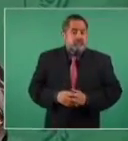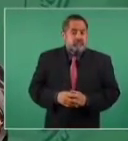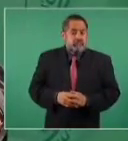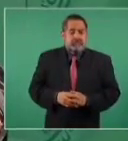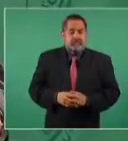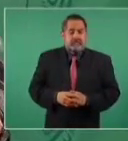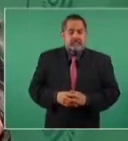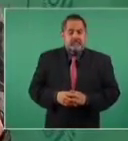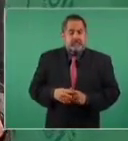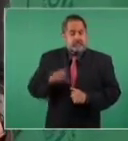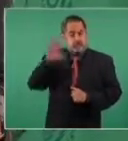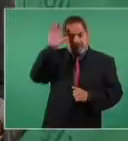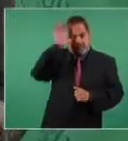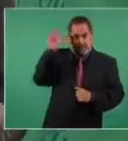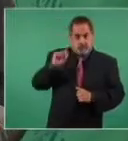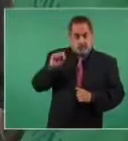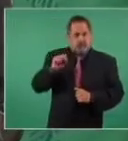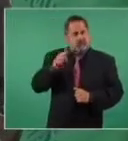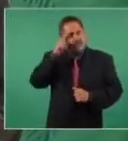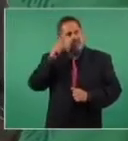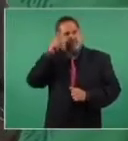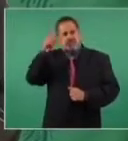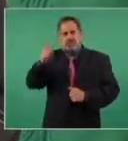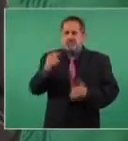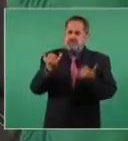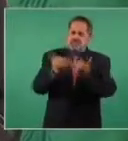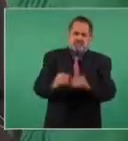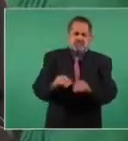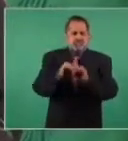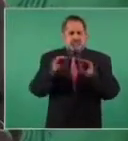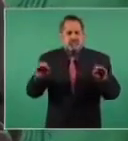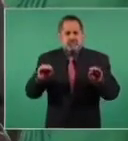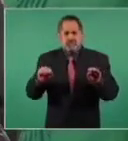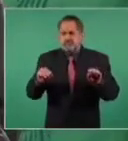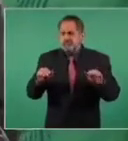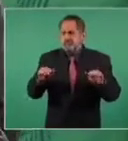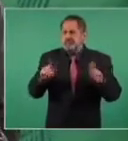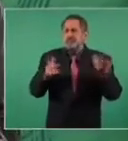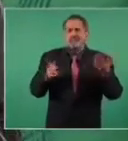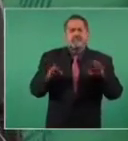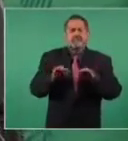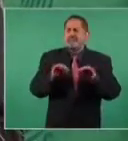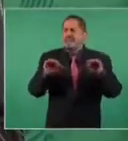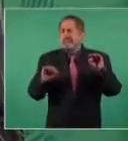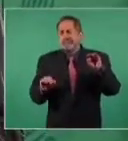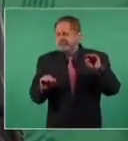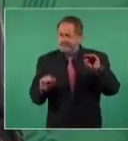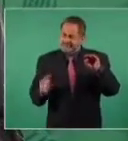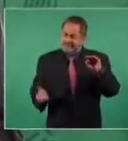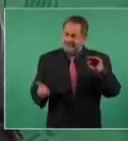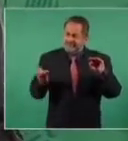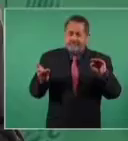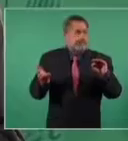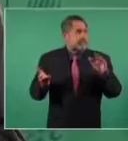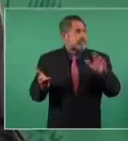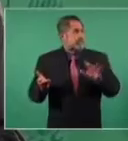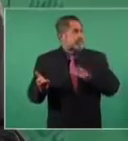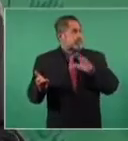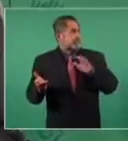y Morelos quería la igualdad, que se moderara la indigencia y la opulencia.